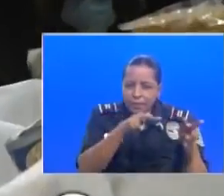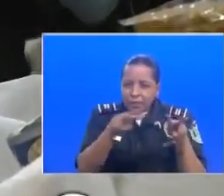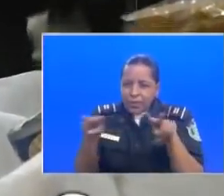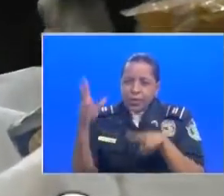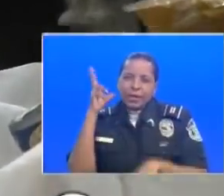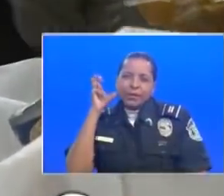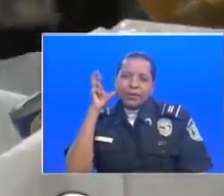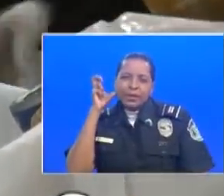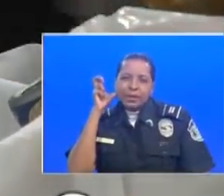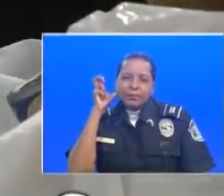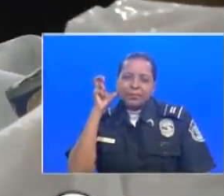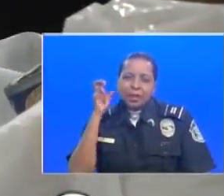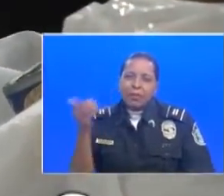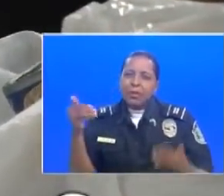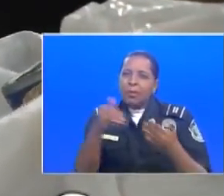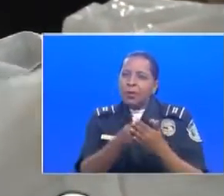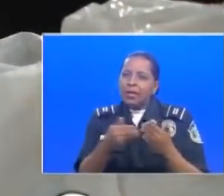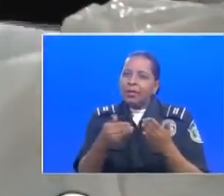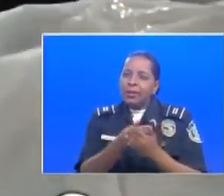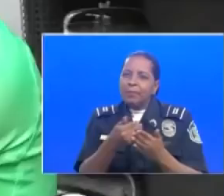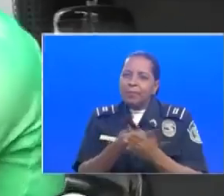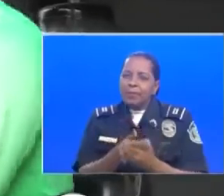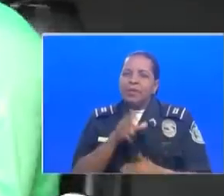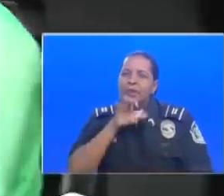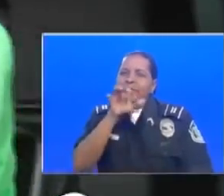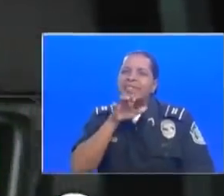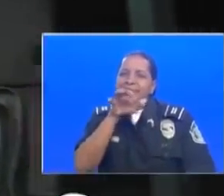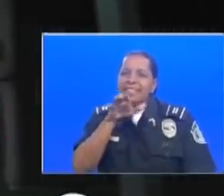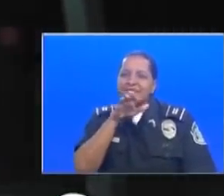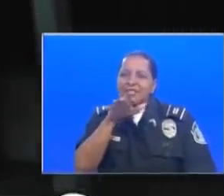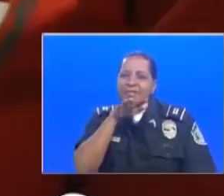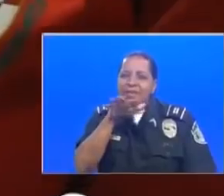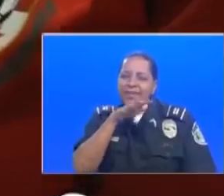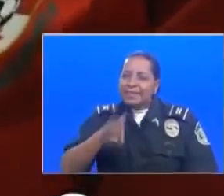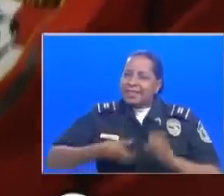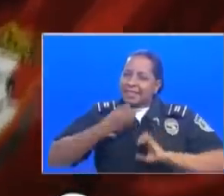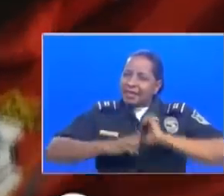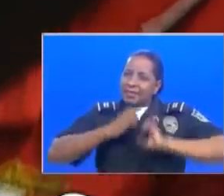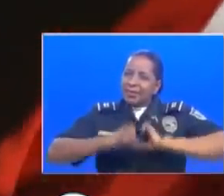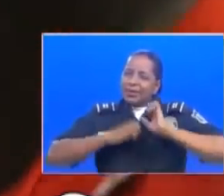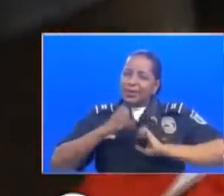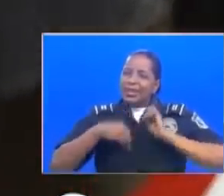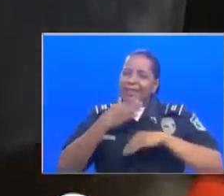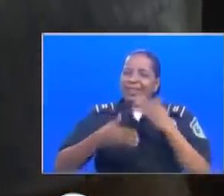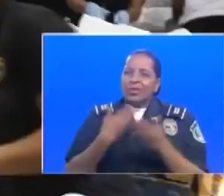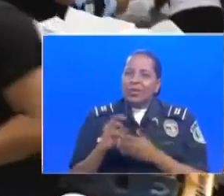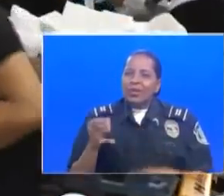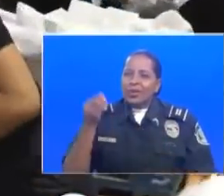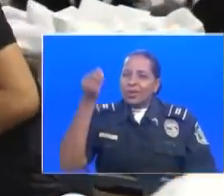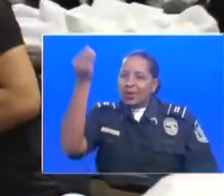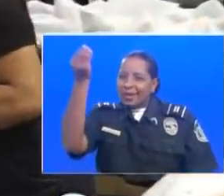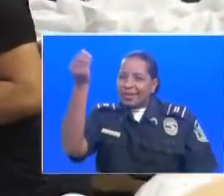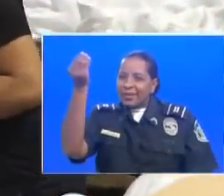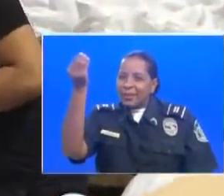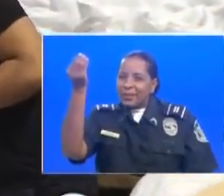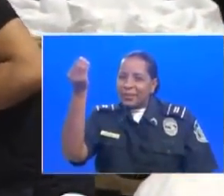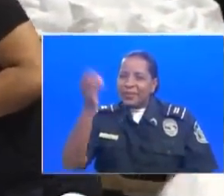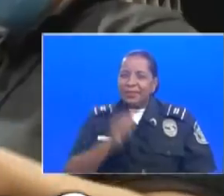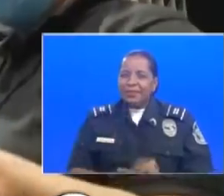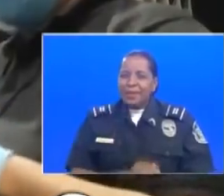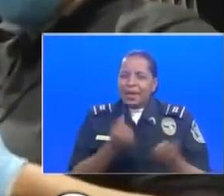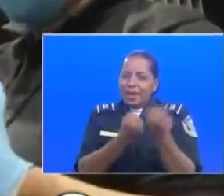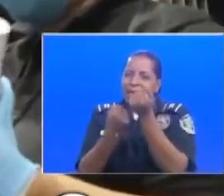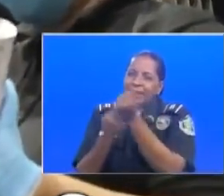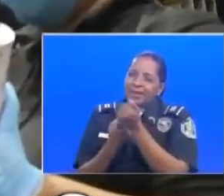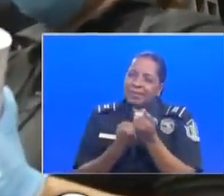escuchado. Vamos de nuevo, vamos de nuevo con ese grito. Y es el sentir de todos los jóvenes. Ahí está la mano de obra. Y se puede decir,